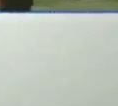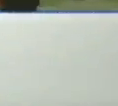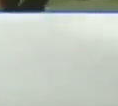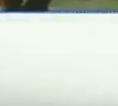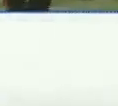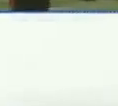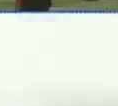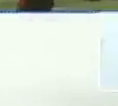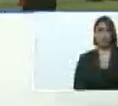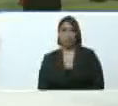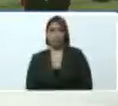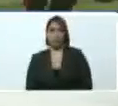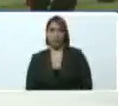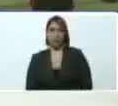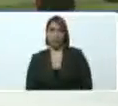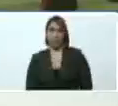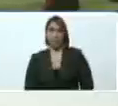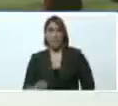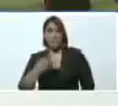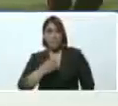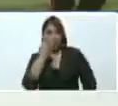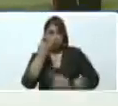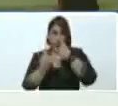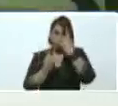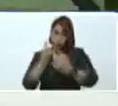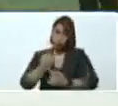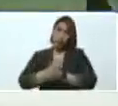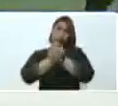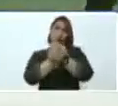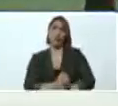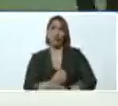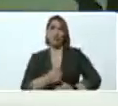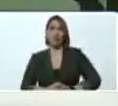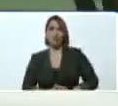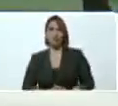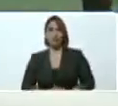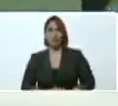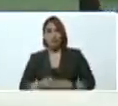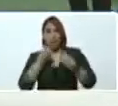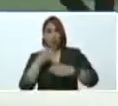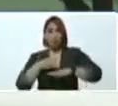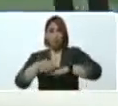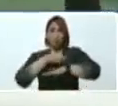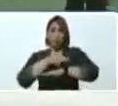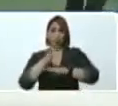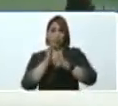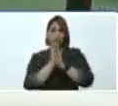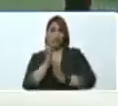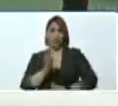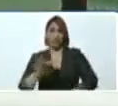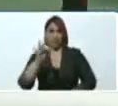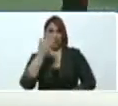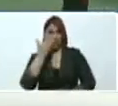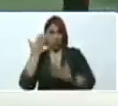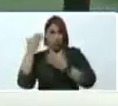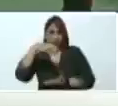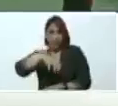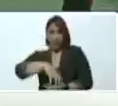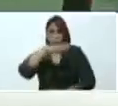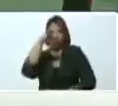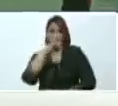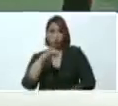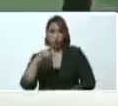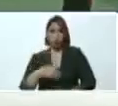Y son más apreciadas, son más apreciadas. Bueno, al municipio de San Francisco, allá del estado de Zulia.